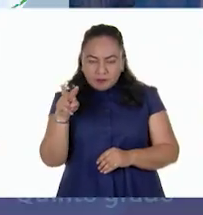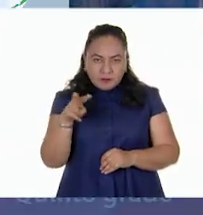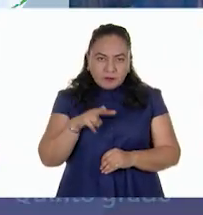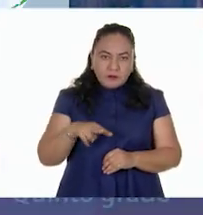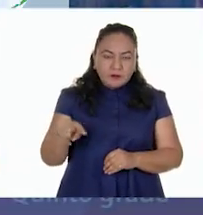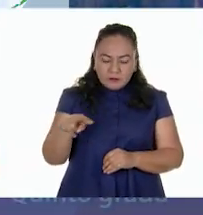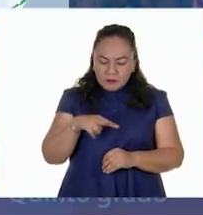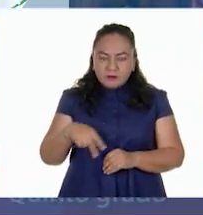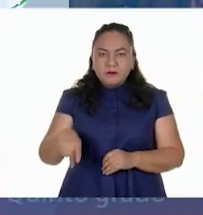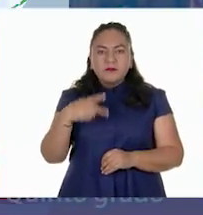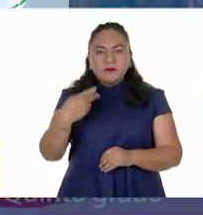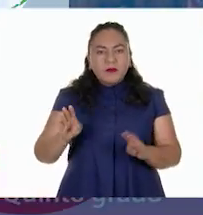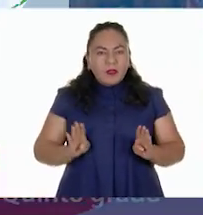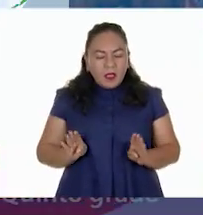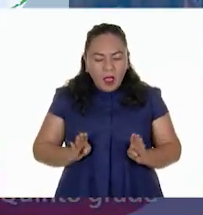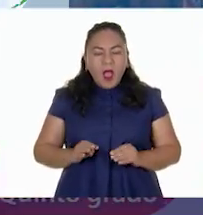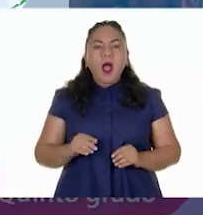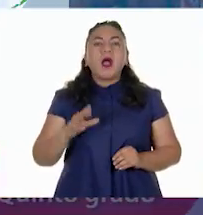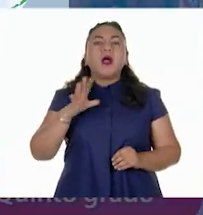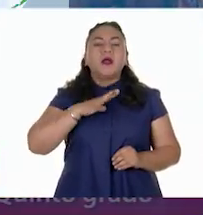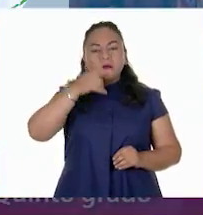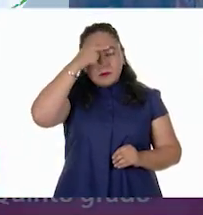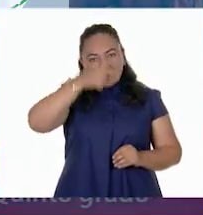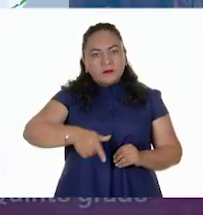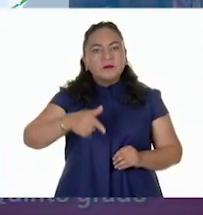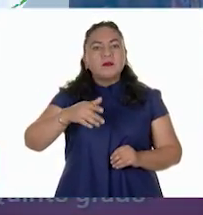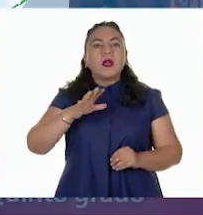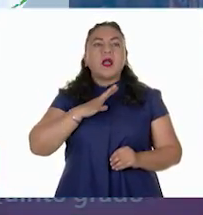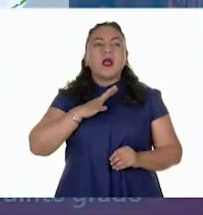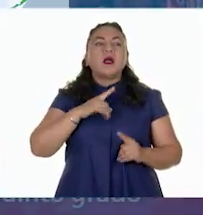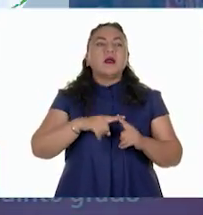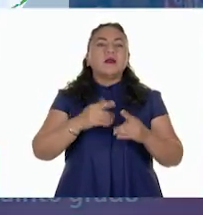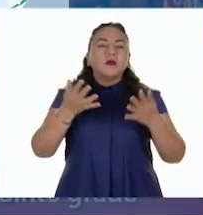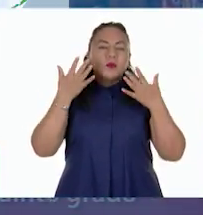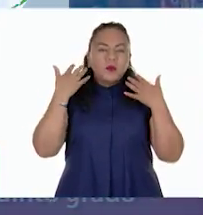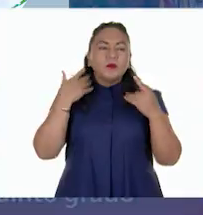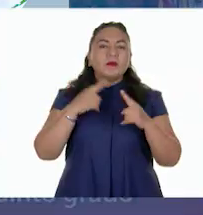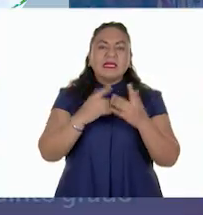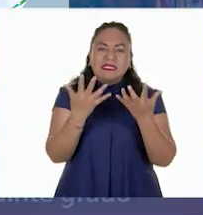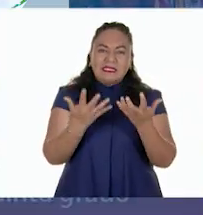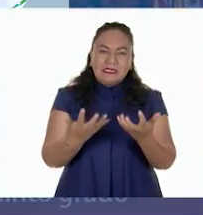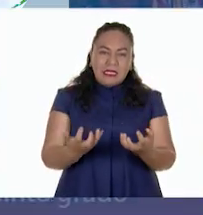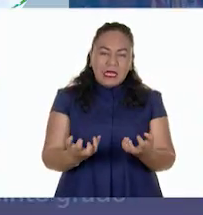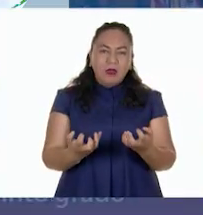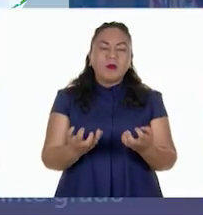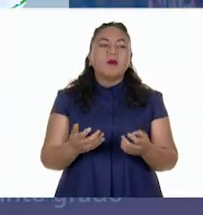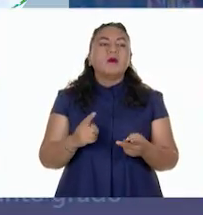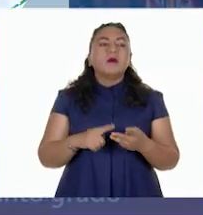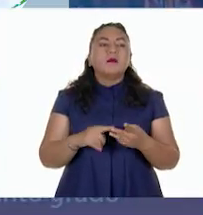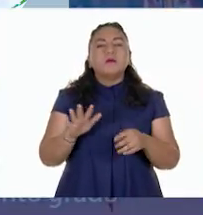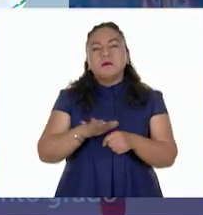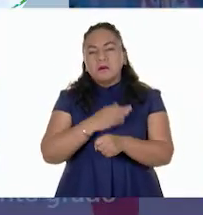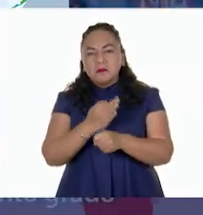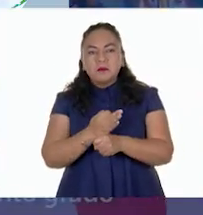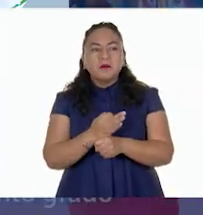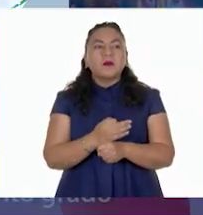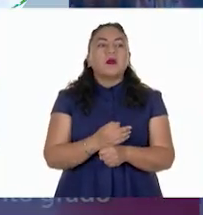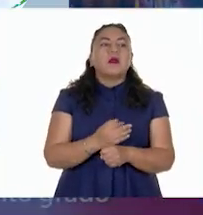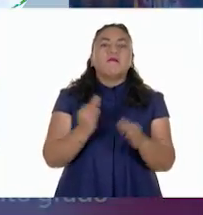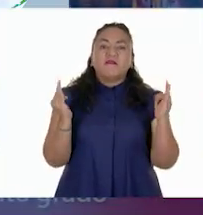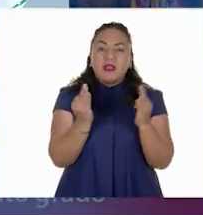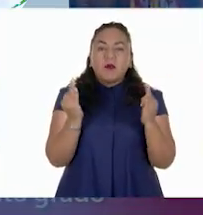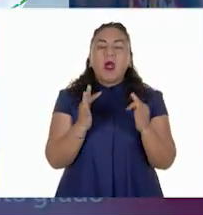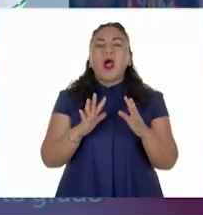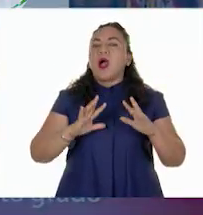Revisamos la simbología y tenemos que hay tropical, seco, templado, frío y polar.